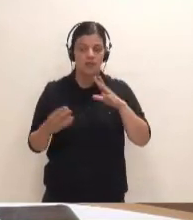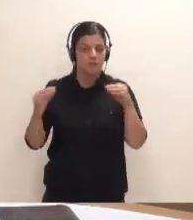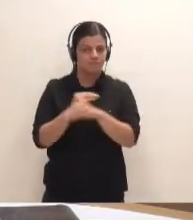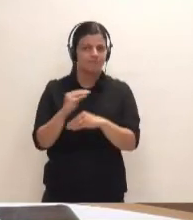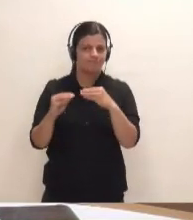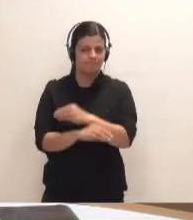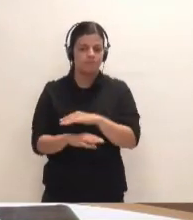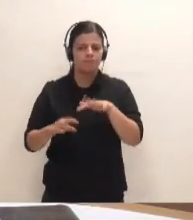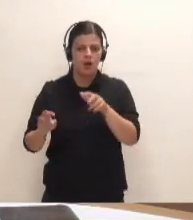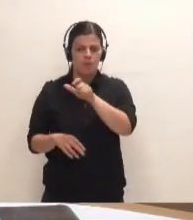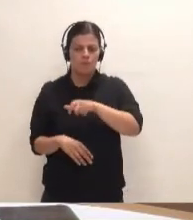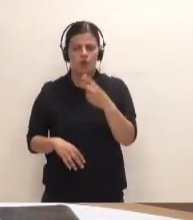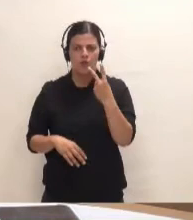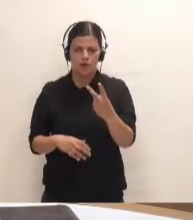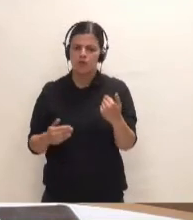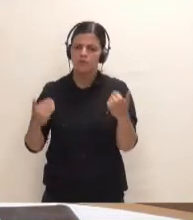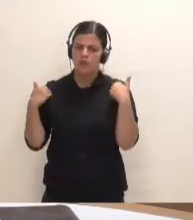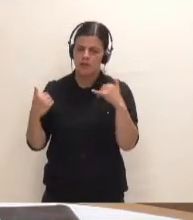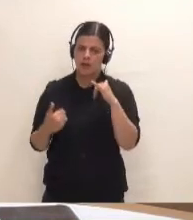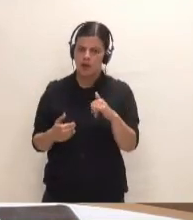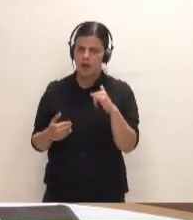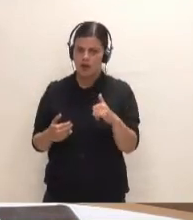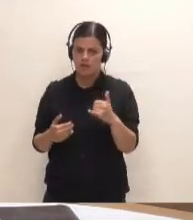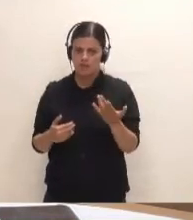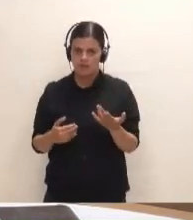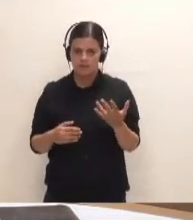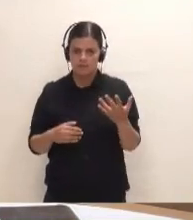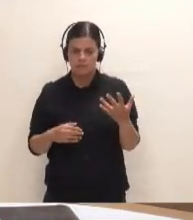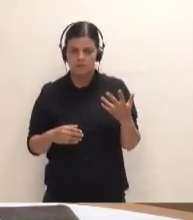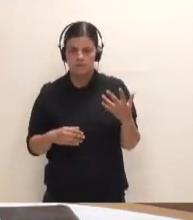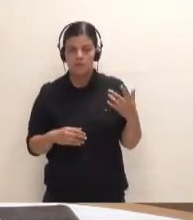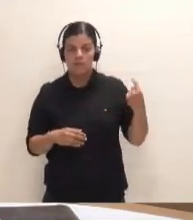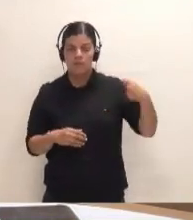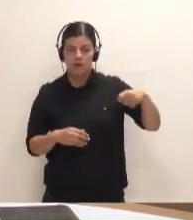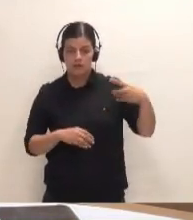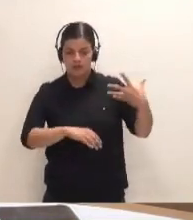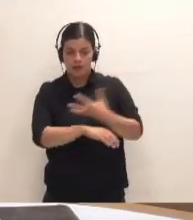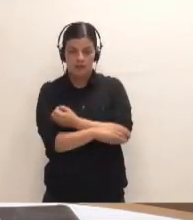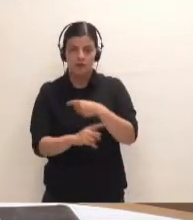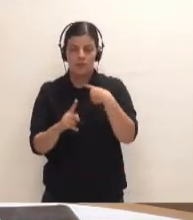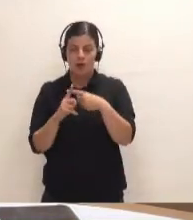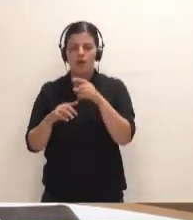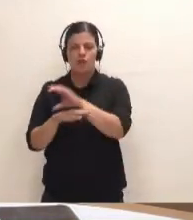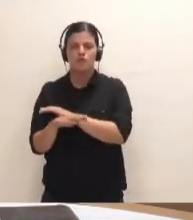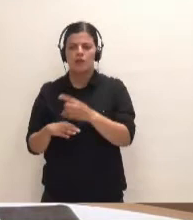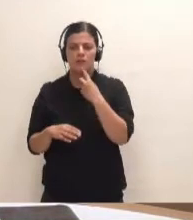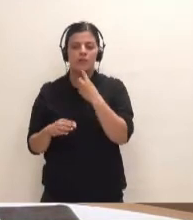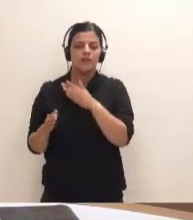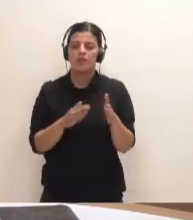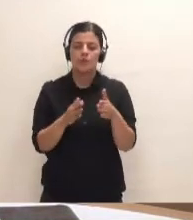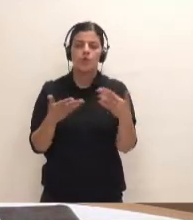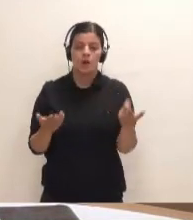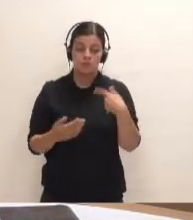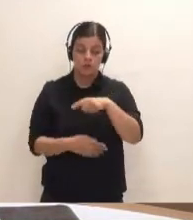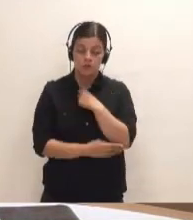hay dos personas que tienen responsabilidades, el presidente del Cabildo y el consejero, que dicen por dónde ir. ¿Vale? Nosotros apoyamos